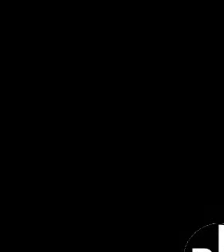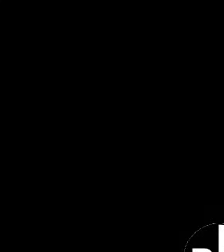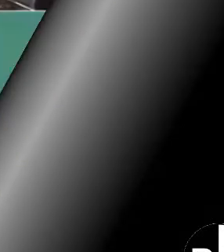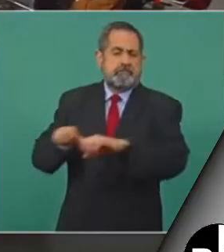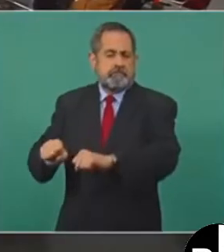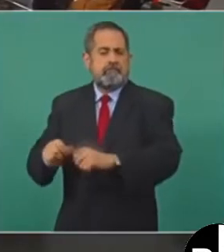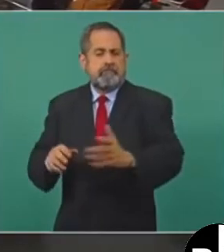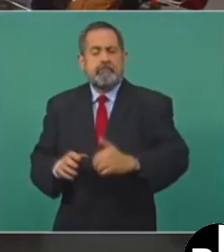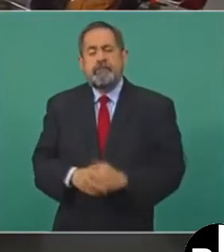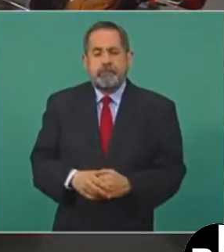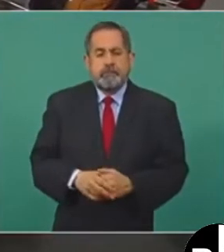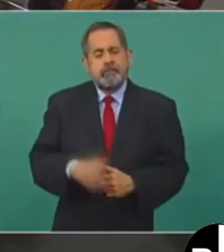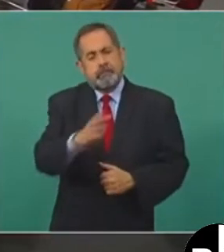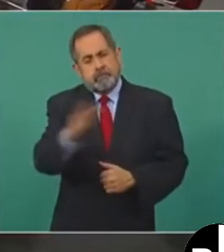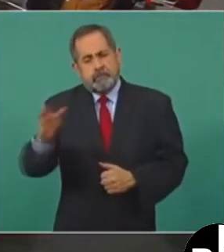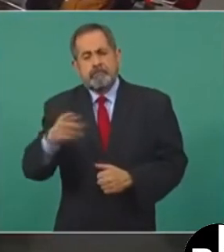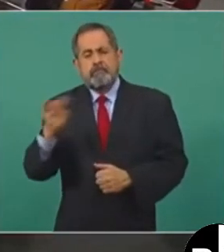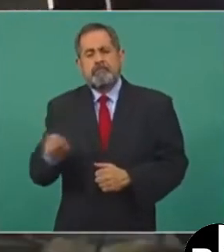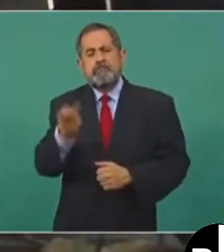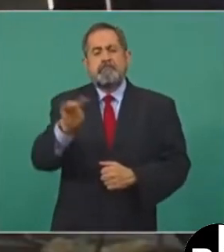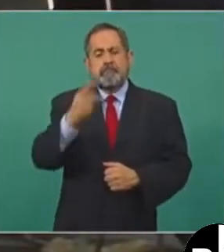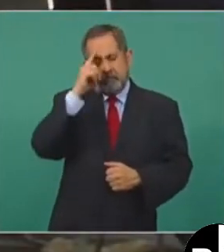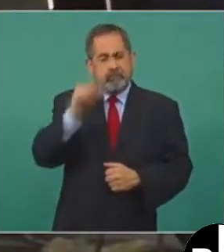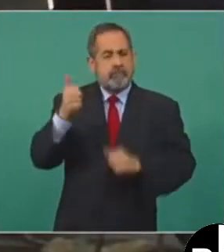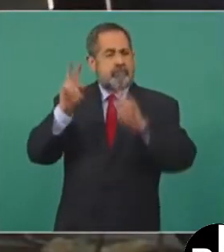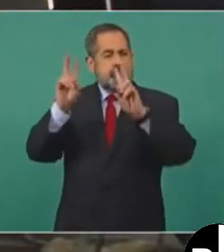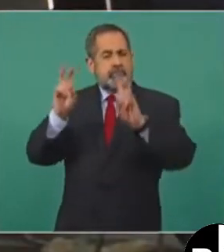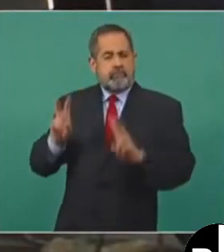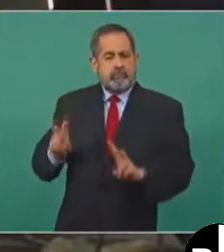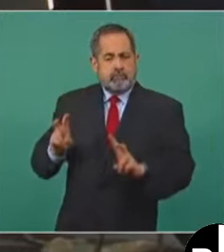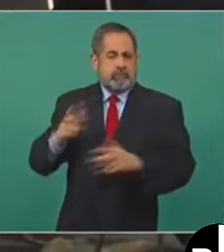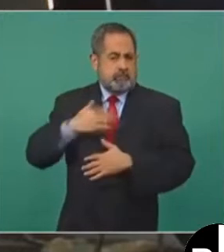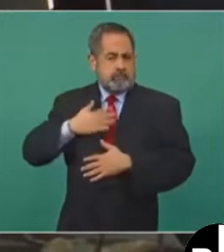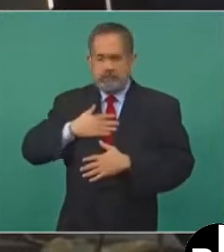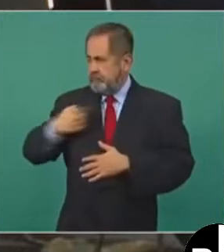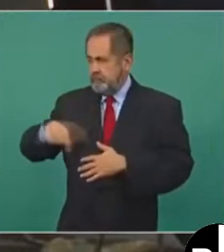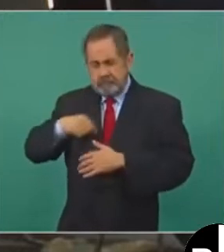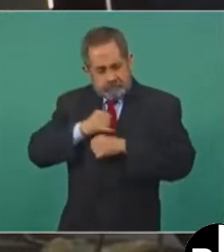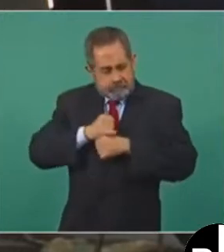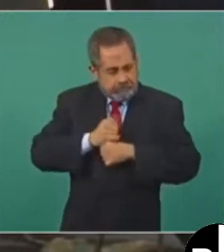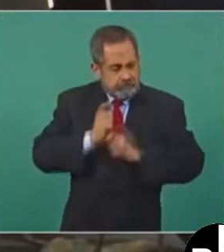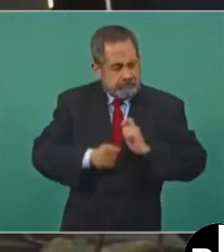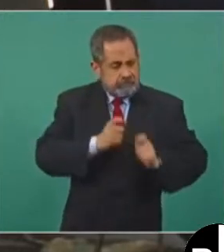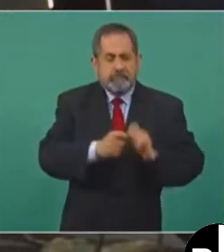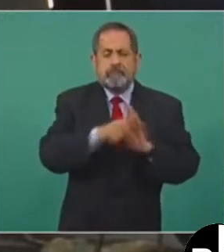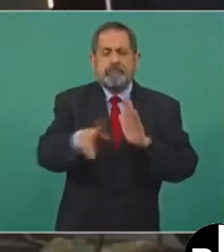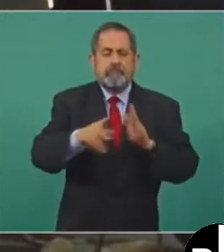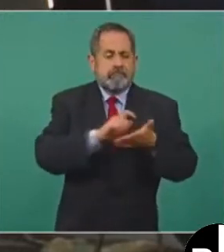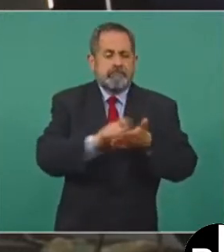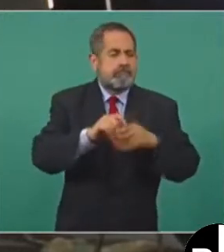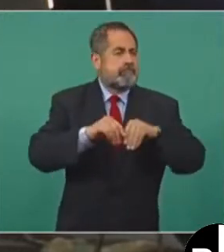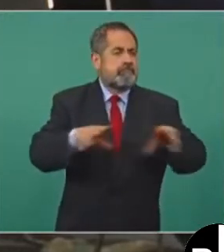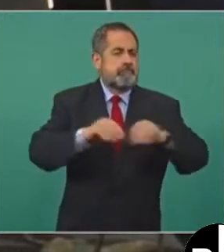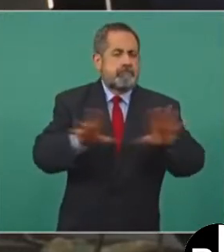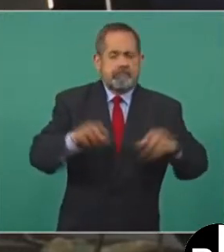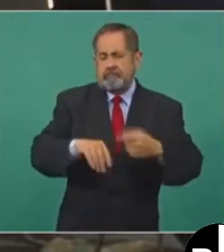Por otra parte, presidente, plantearle nuevamente algunos temas que nosotros le hemos dado seguimiento en el periódico. El primero que tiene que